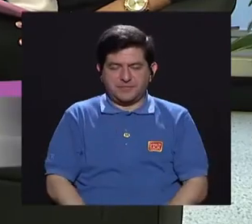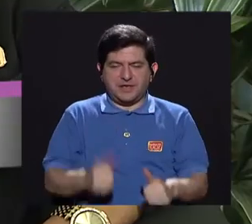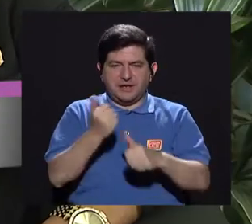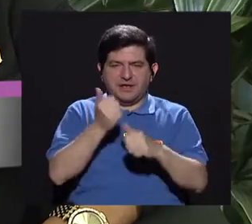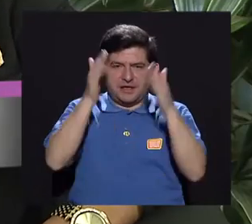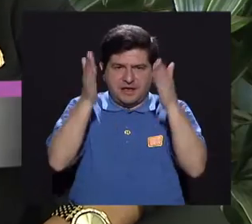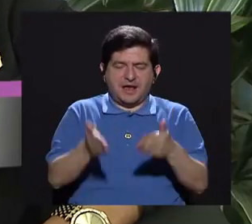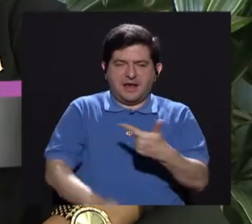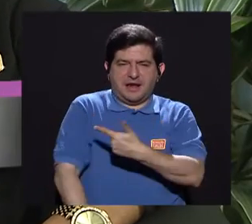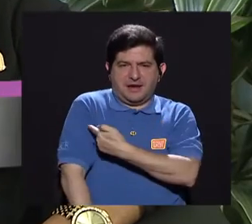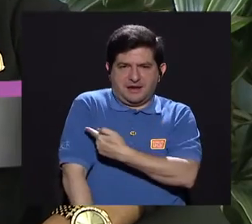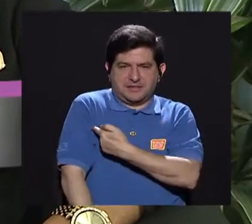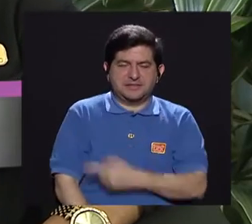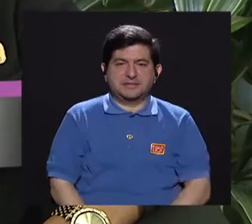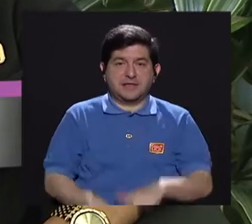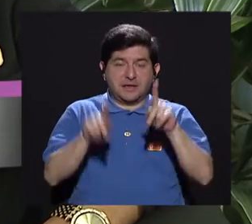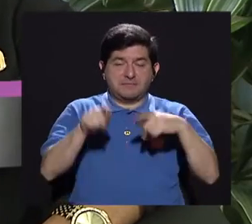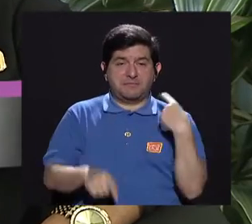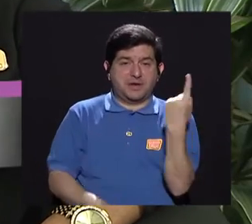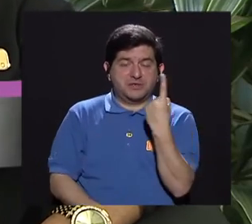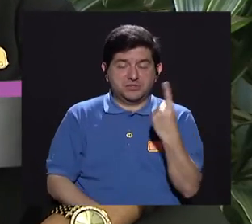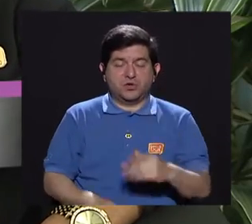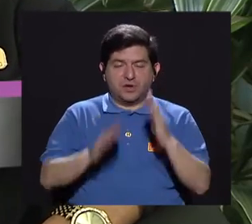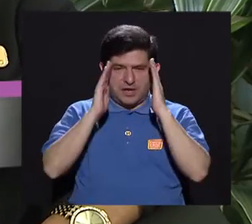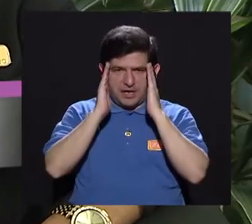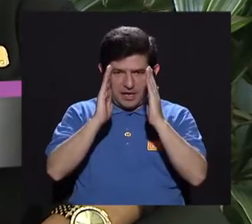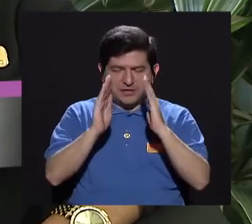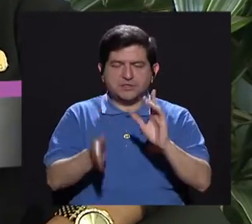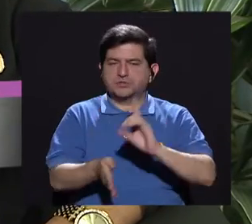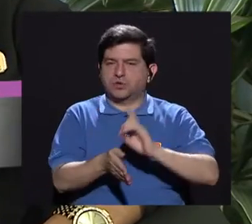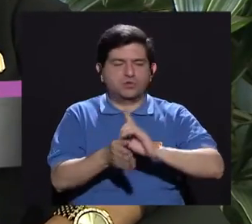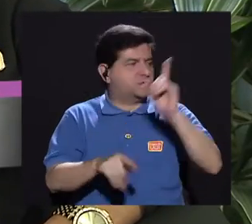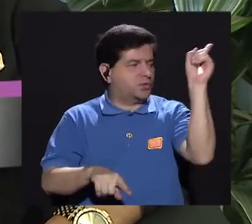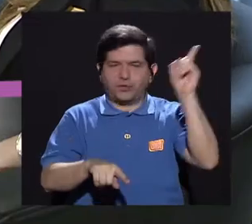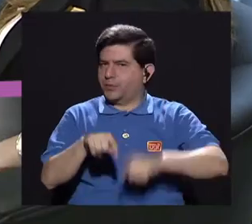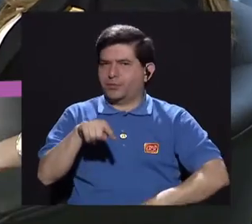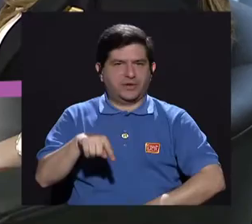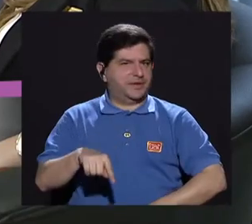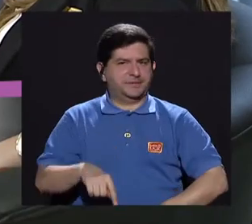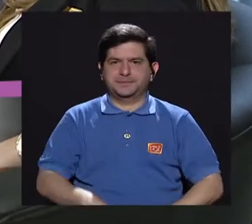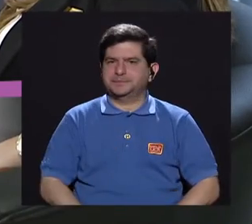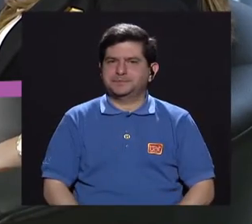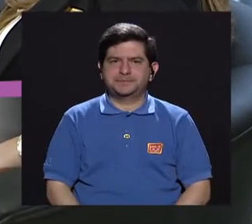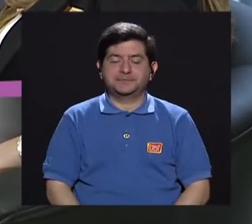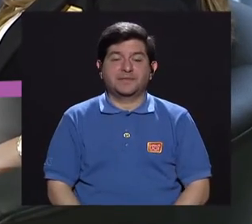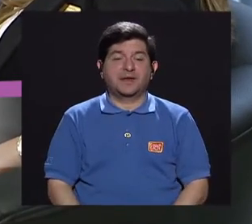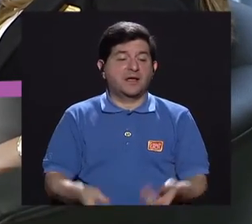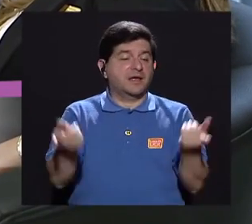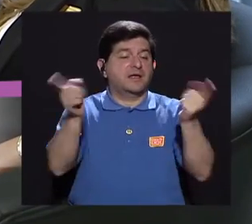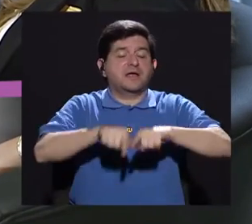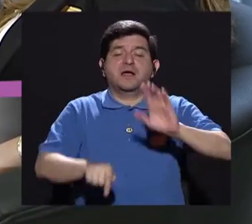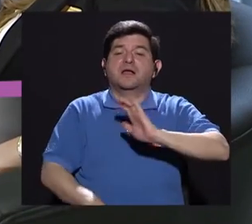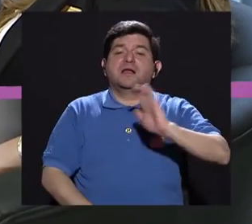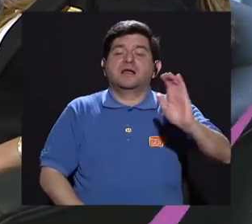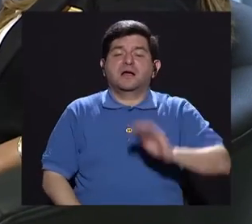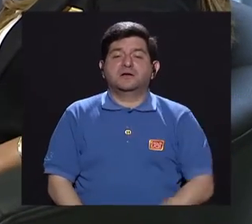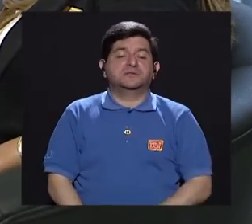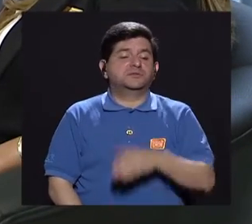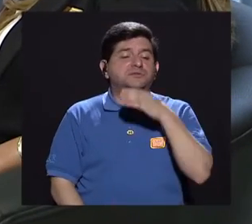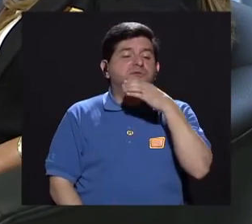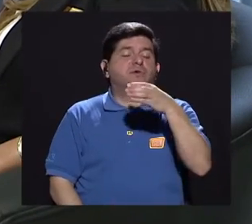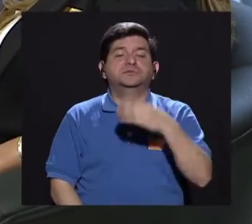enfermería porque ningún adolescente puede estar solo en la consulta con el médico, ¿verdad? Ah, ok. Y bueno, y en el caso de los niños, ¿qué